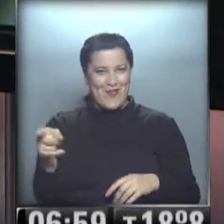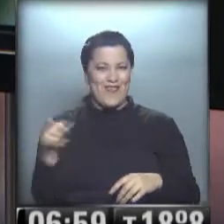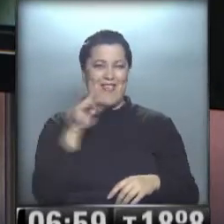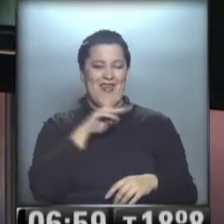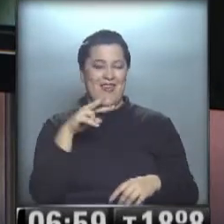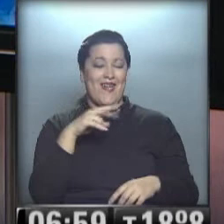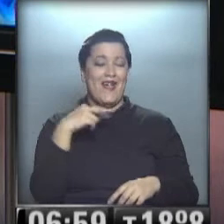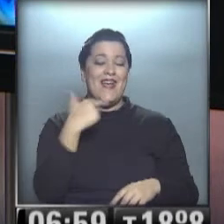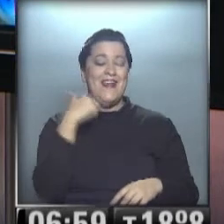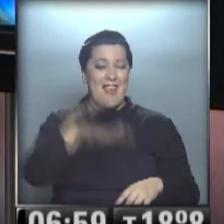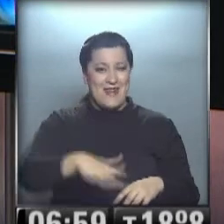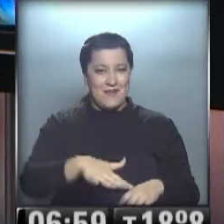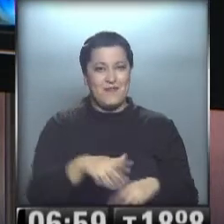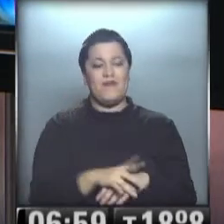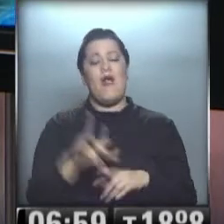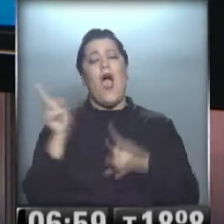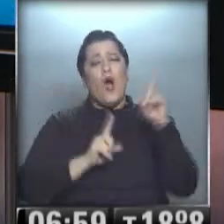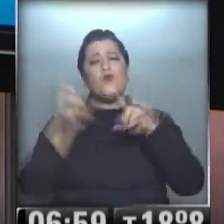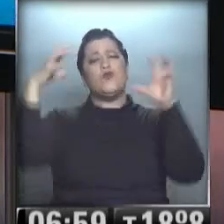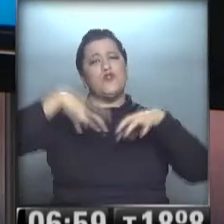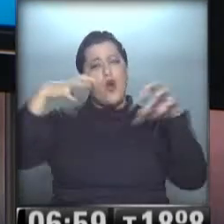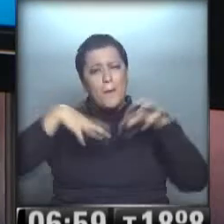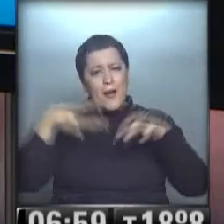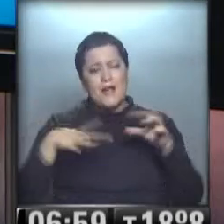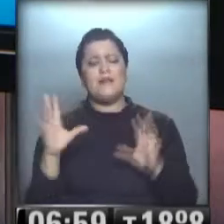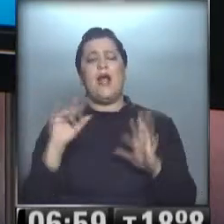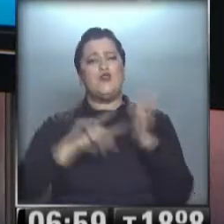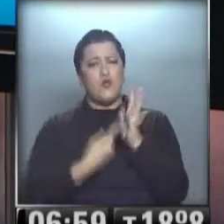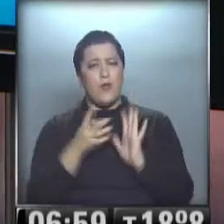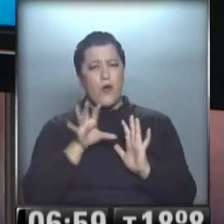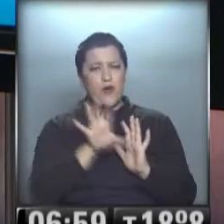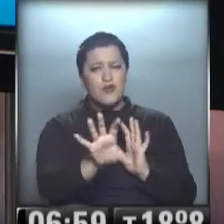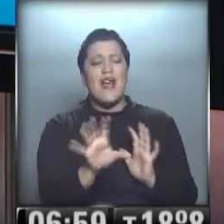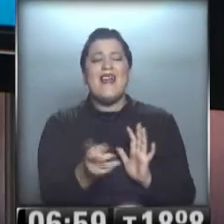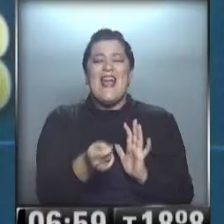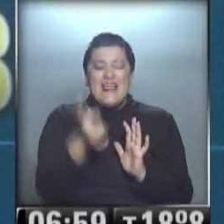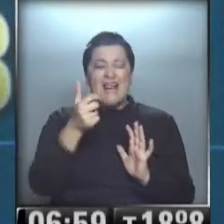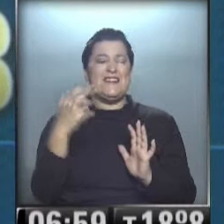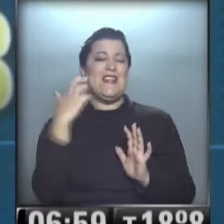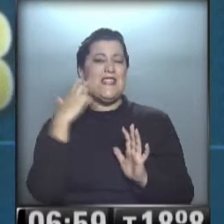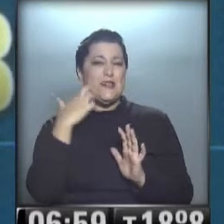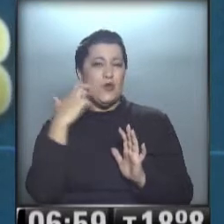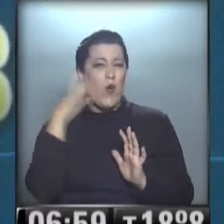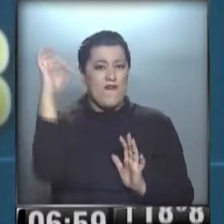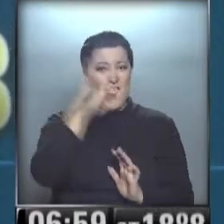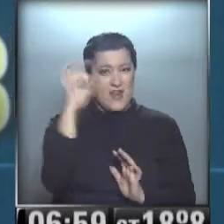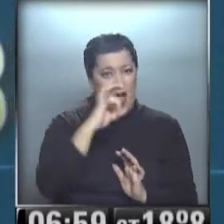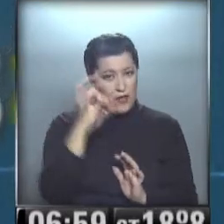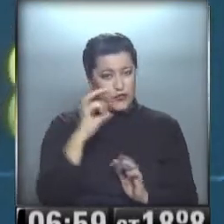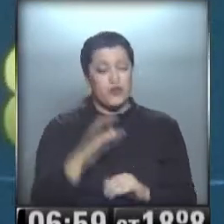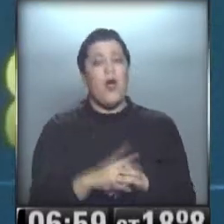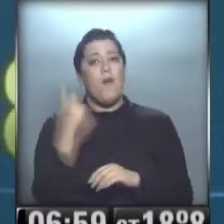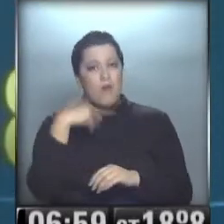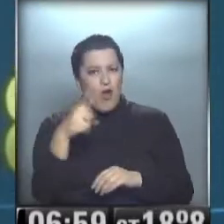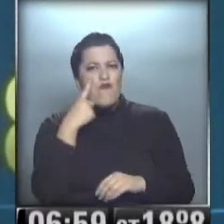Mucha, mucha inestabilidad, algunas tormentas aisladas. Y en la ciudad de Buenos Aires, casi 19 grados. Pero fíjense la